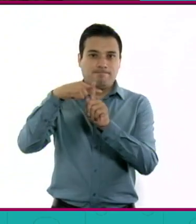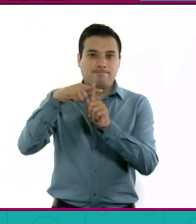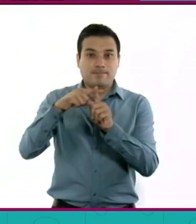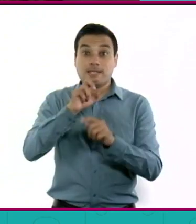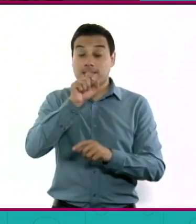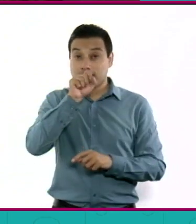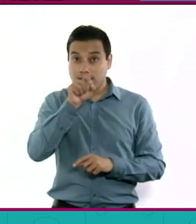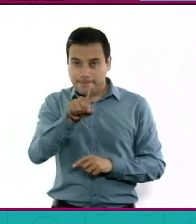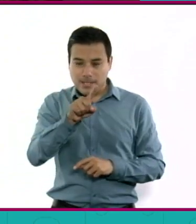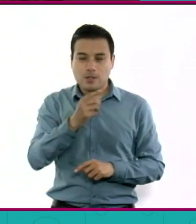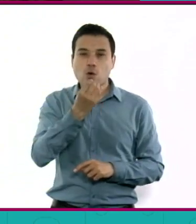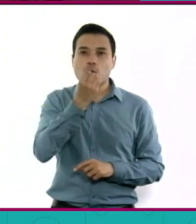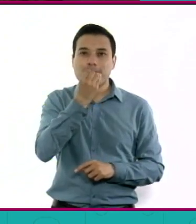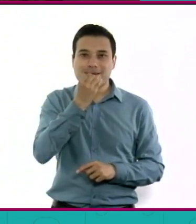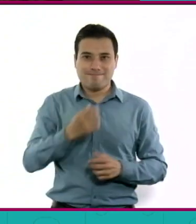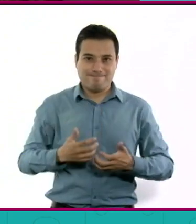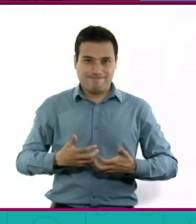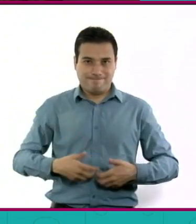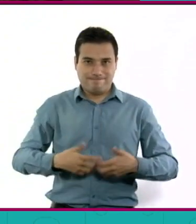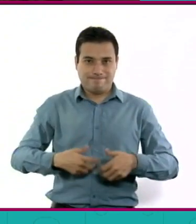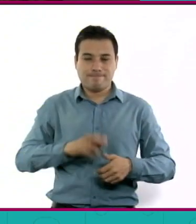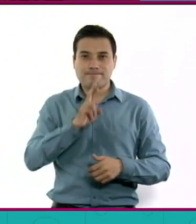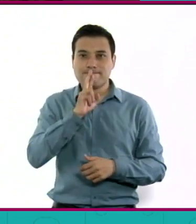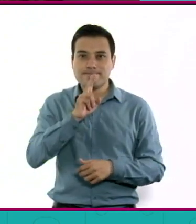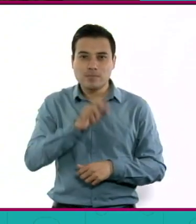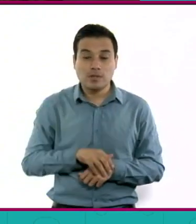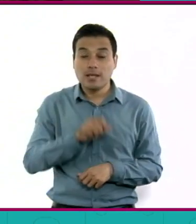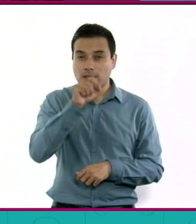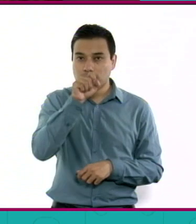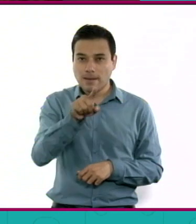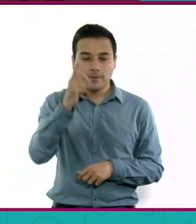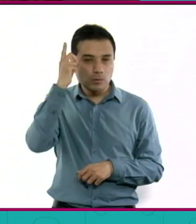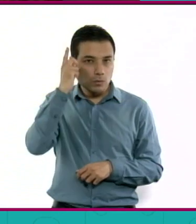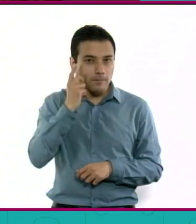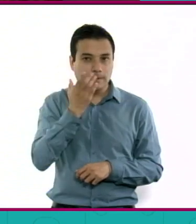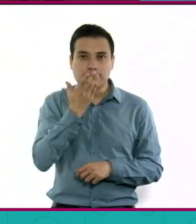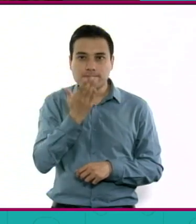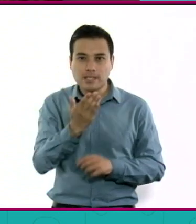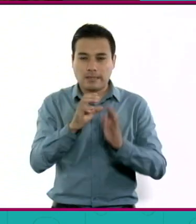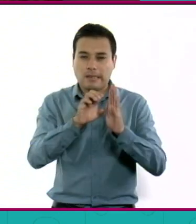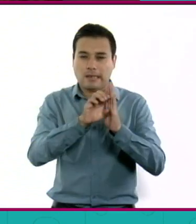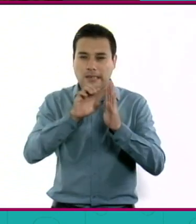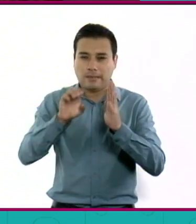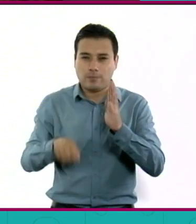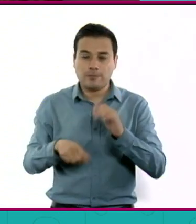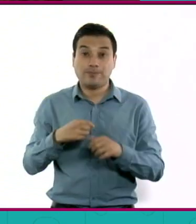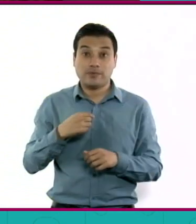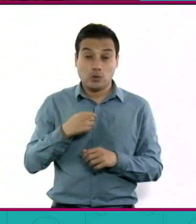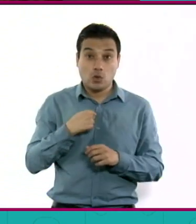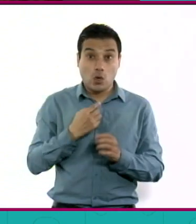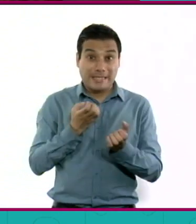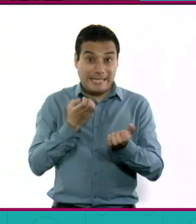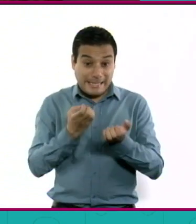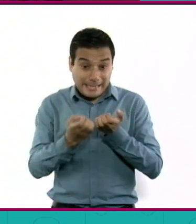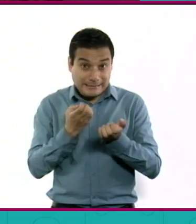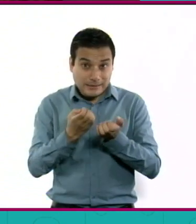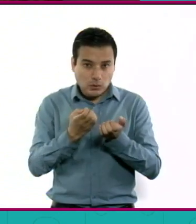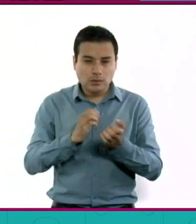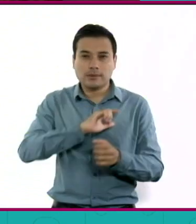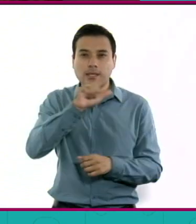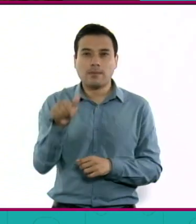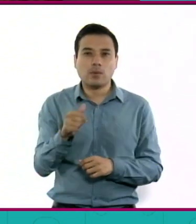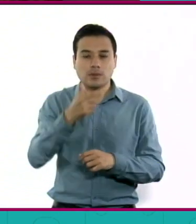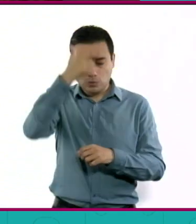muchísimas cosas. Mejora el sueño. Cuando uno ha tenido actividad física durante el día, uno duerme mucho mejor. Si somos